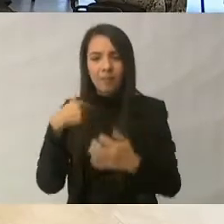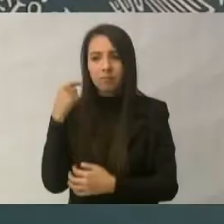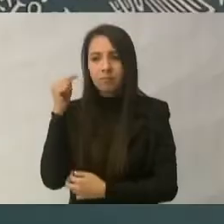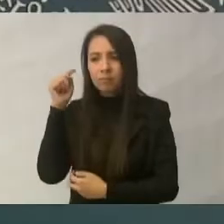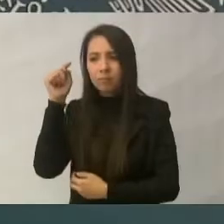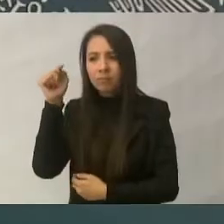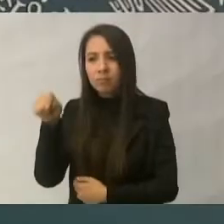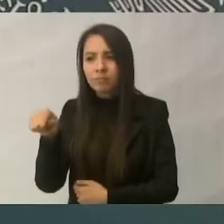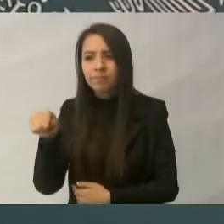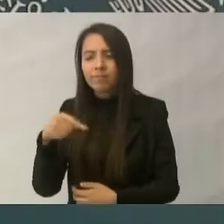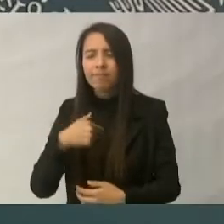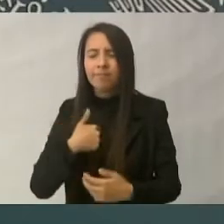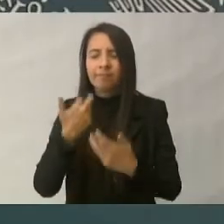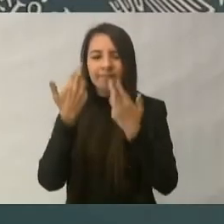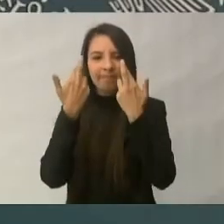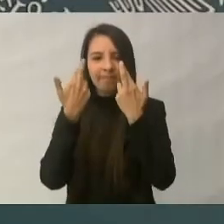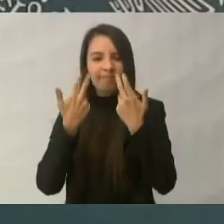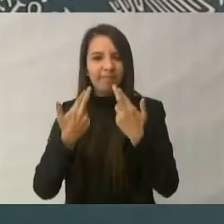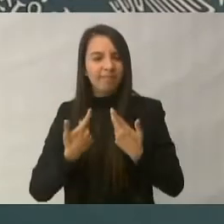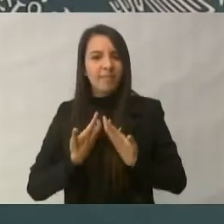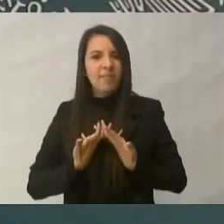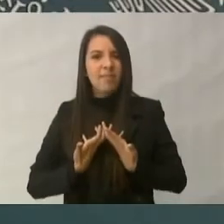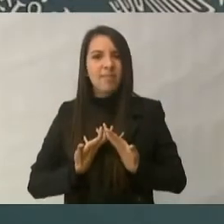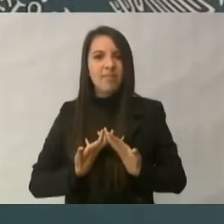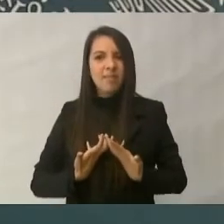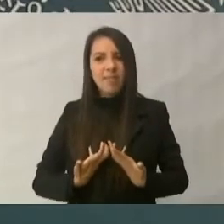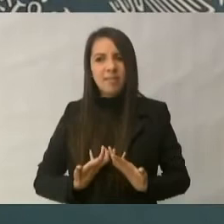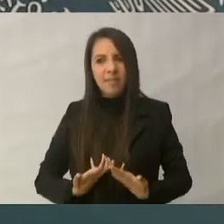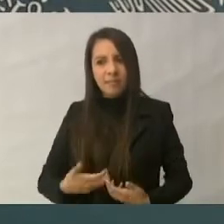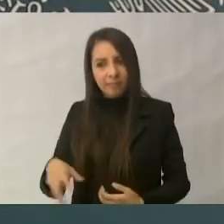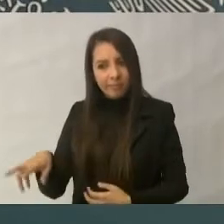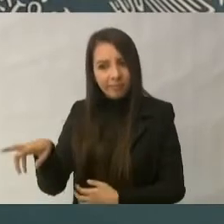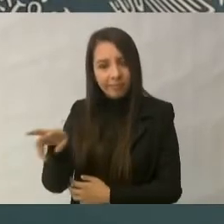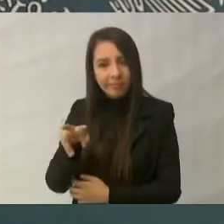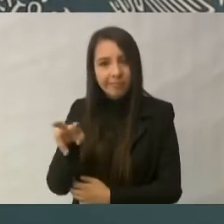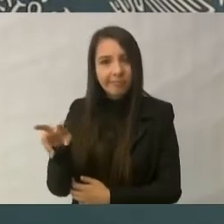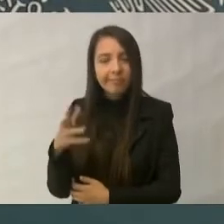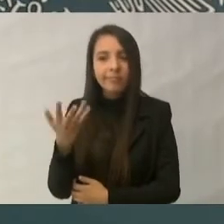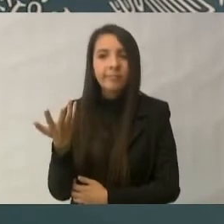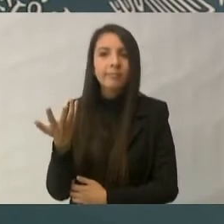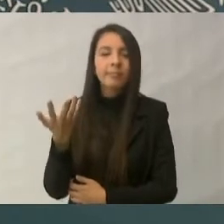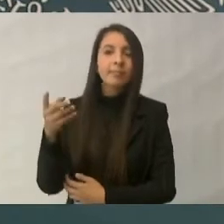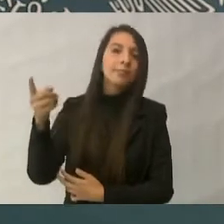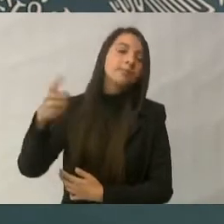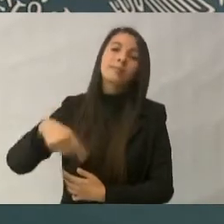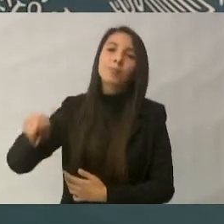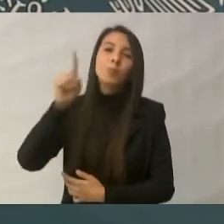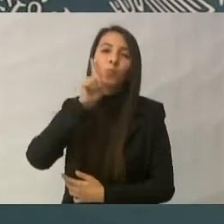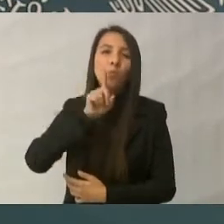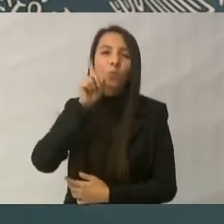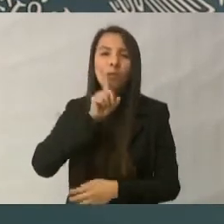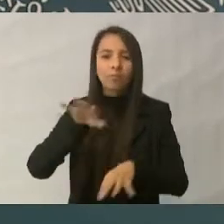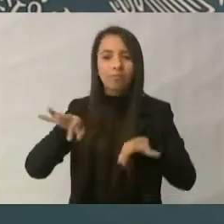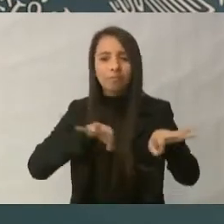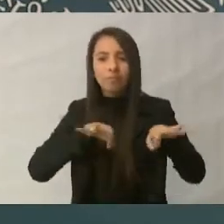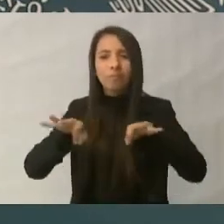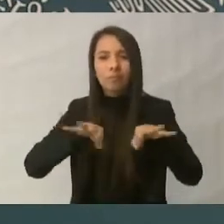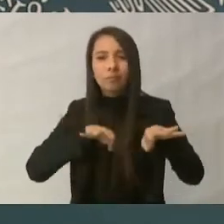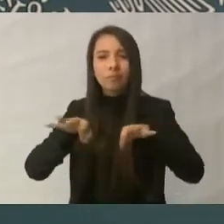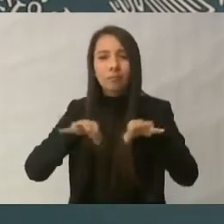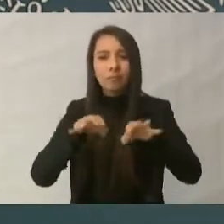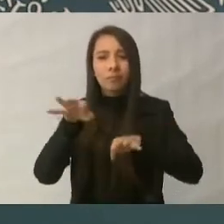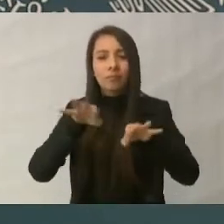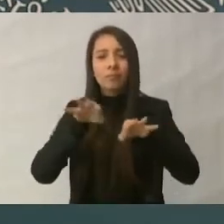consternó el saber de que trabajaban las mujeres de